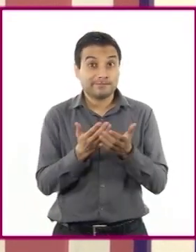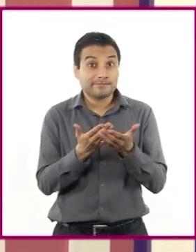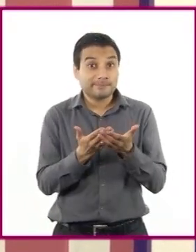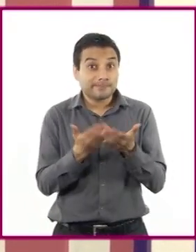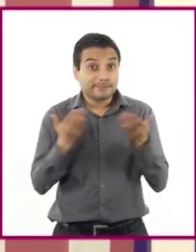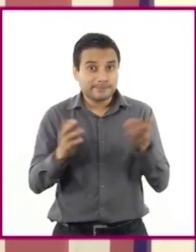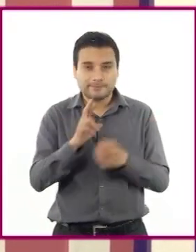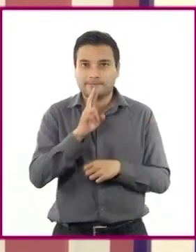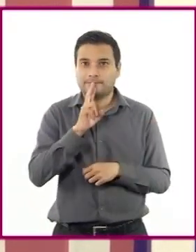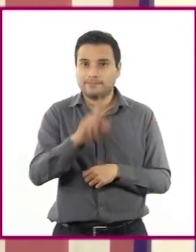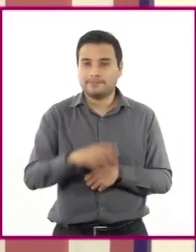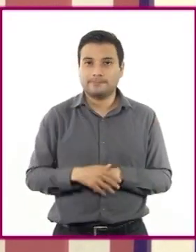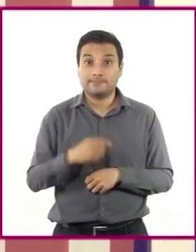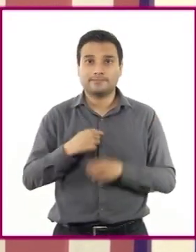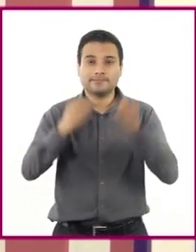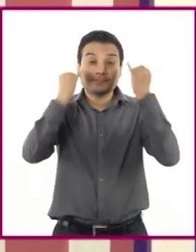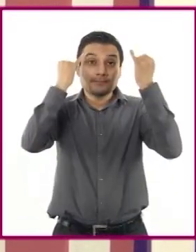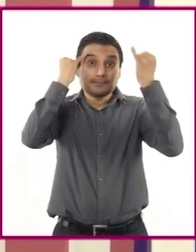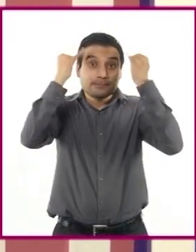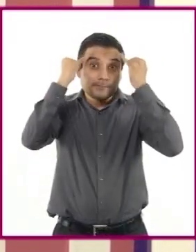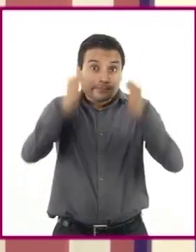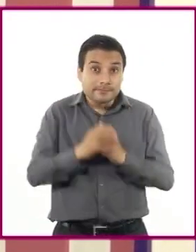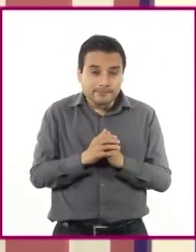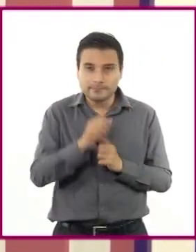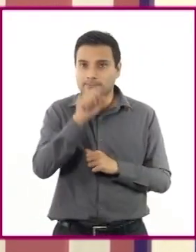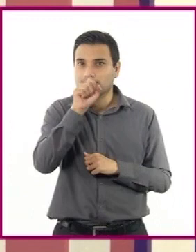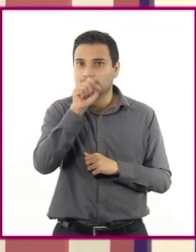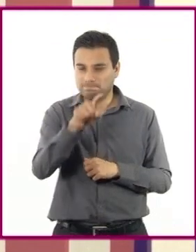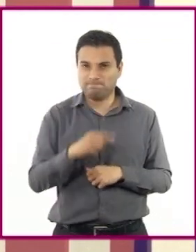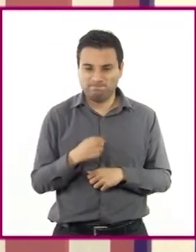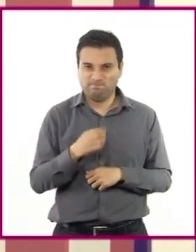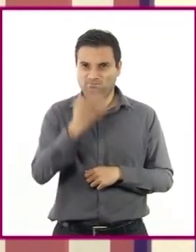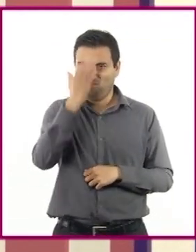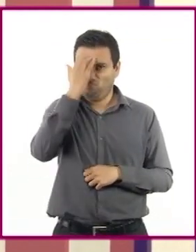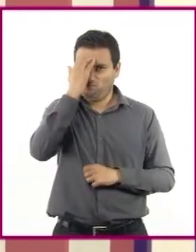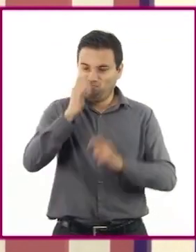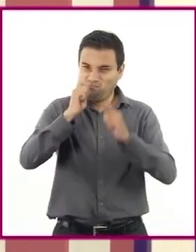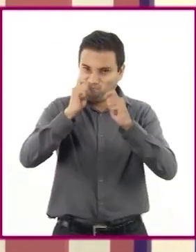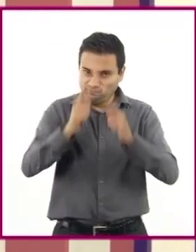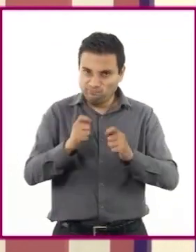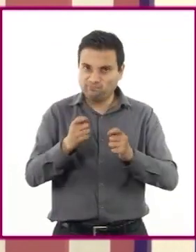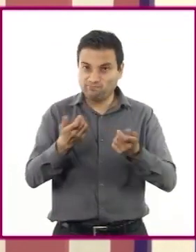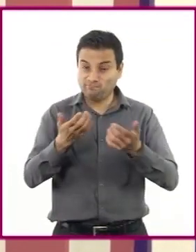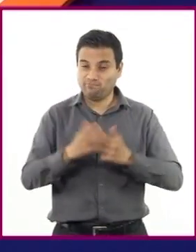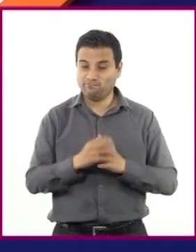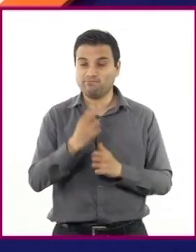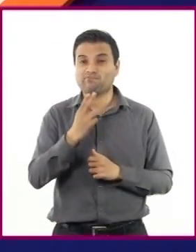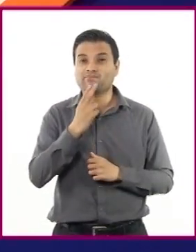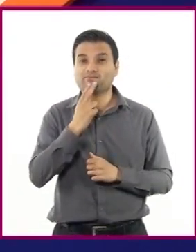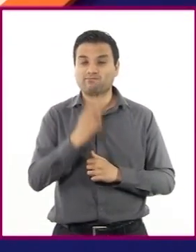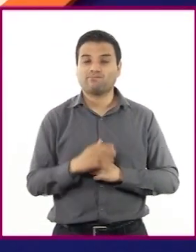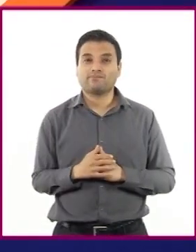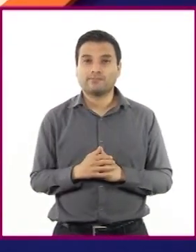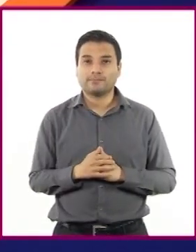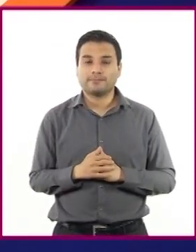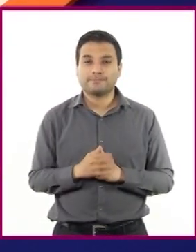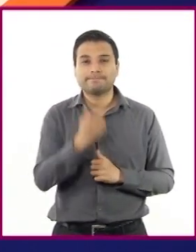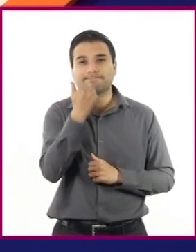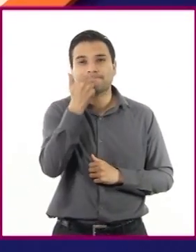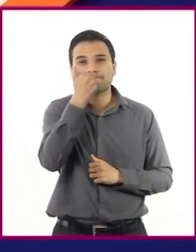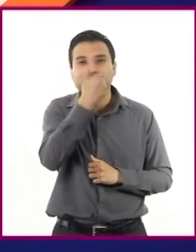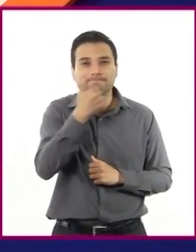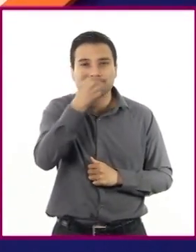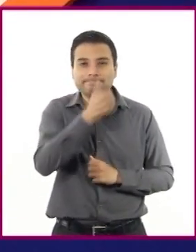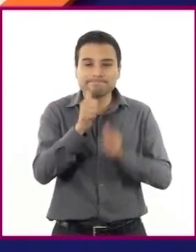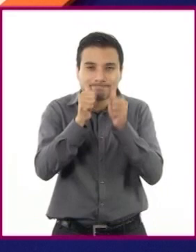usaremos la imaginación, sino también los conocimientos que hemos adquirido a lo largo de esta sesión. Alumnas y alumnos, gracias por